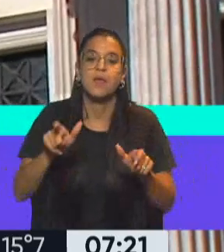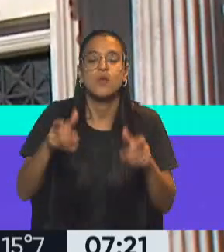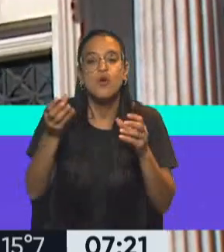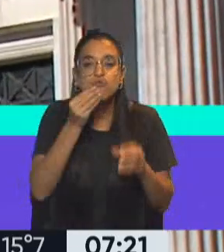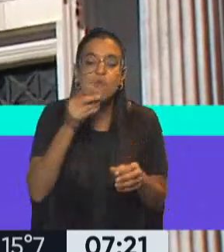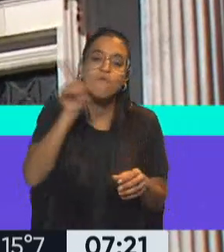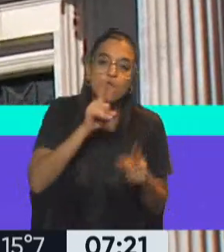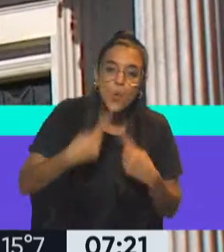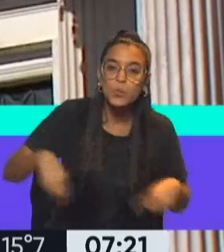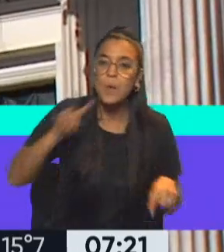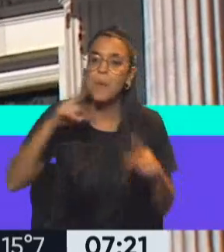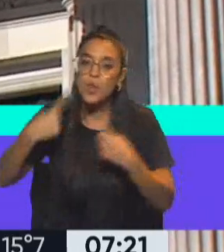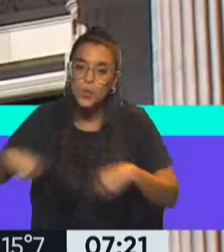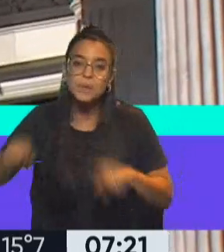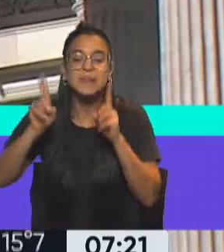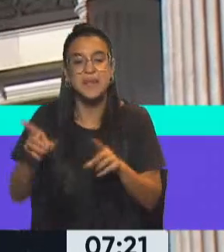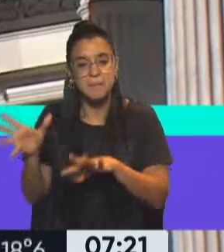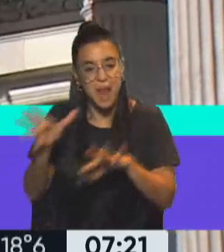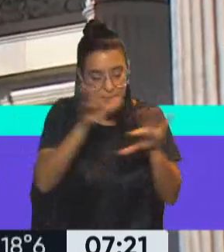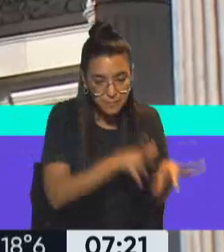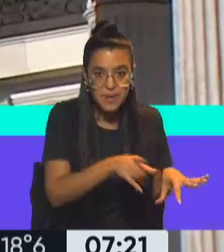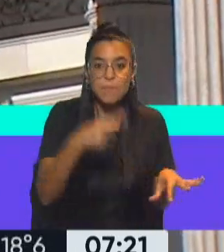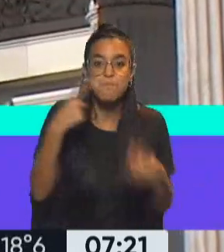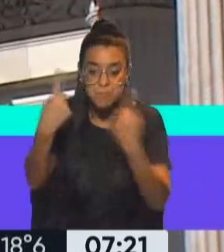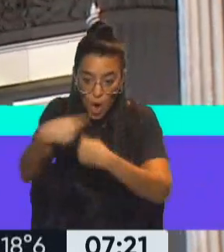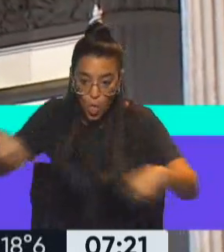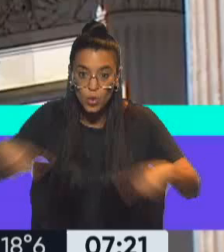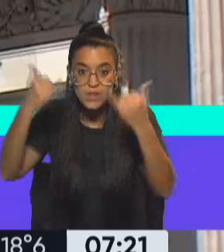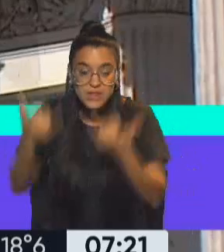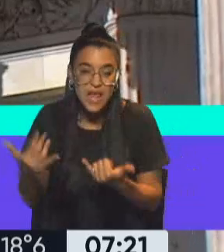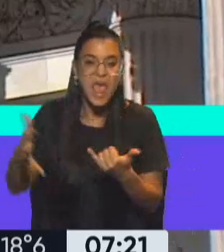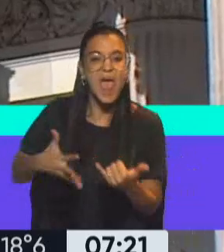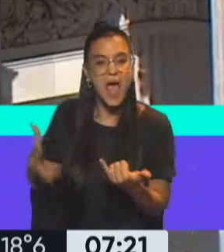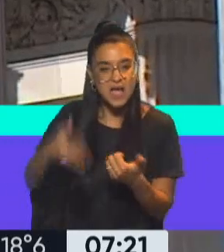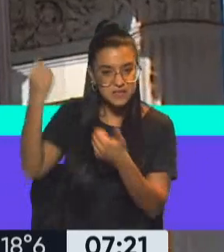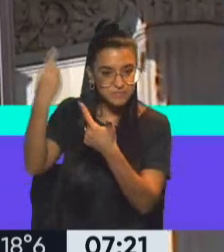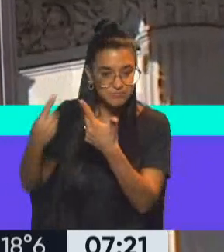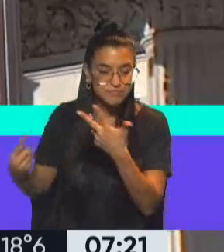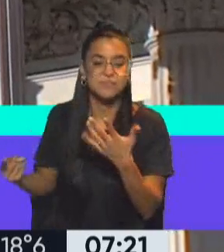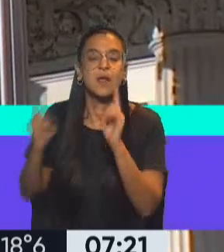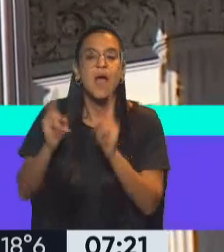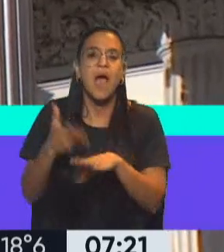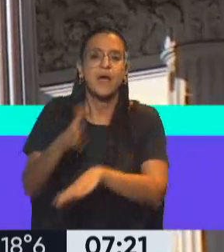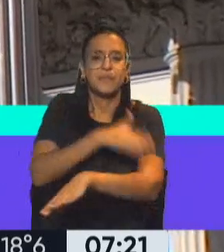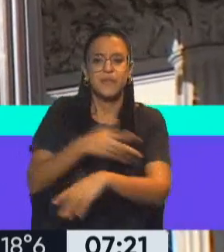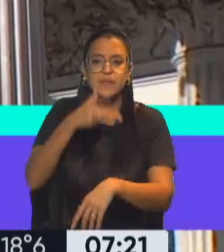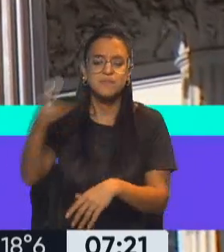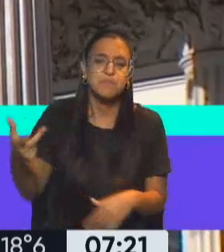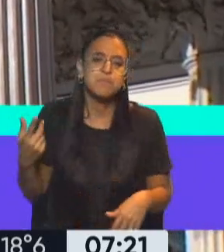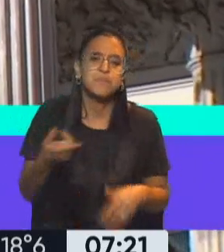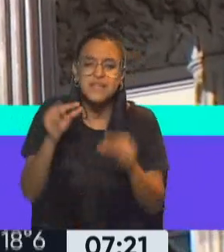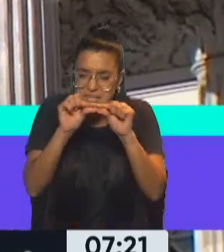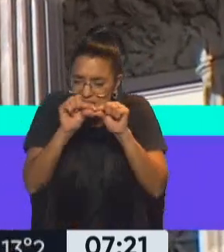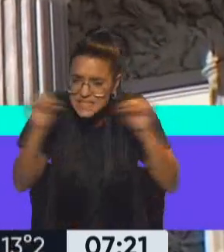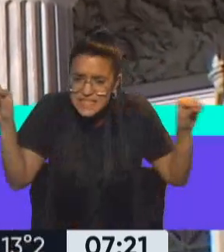frutas, verduras. Pero además de frutas y verduras, que estos productos que tienen estas grasas, que decíamos antes, a veces tan chiquitas, en esta